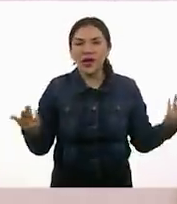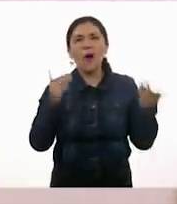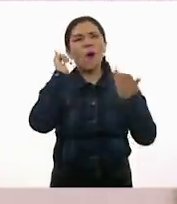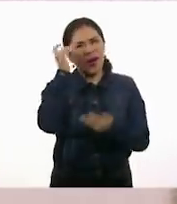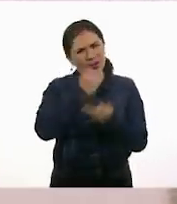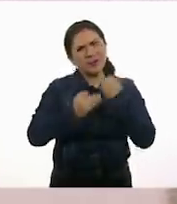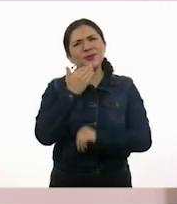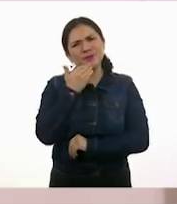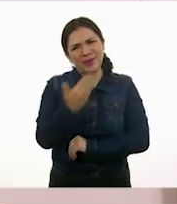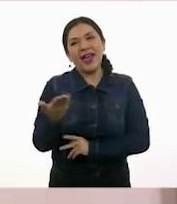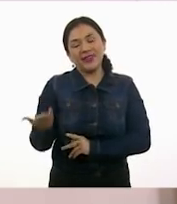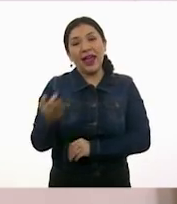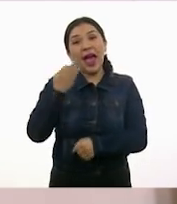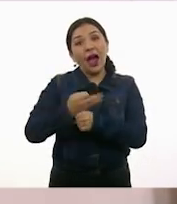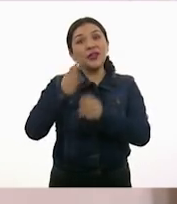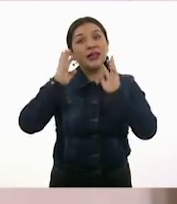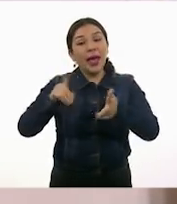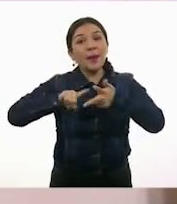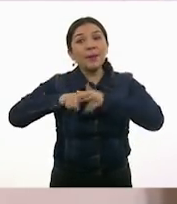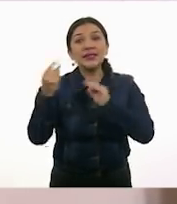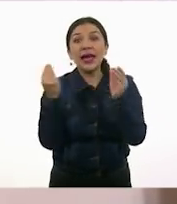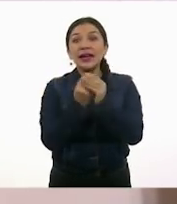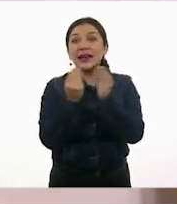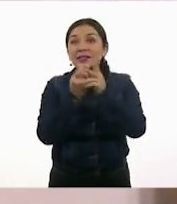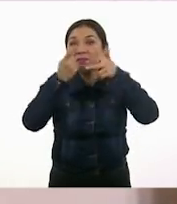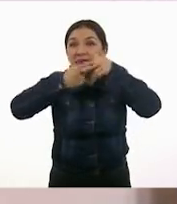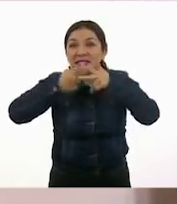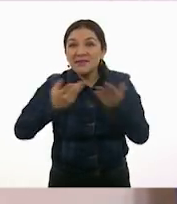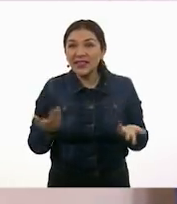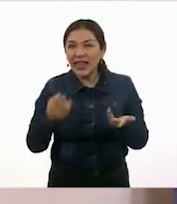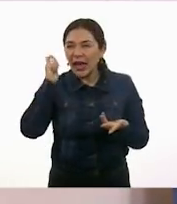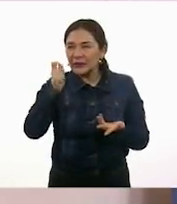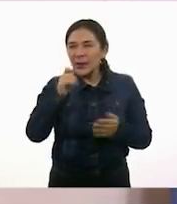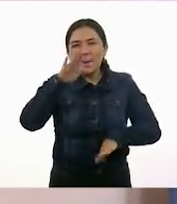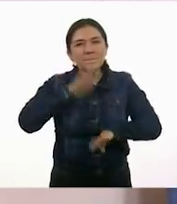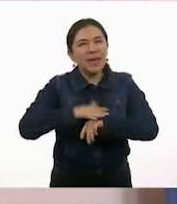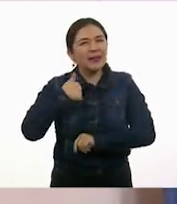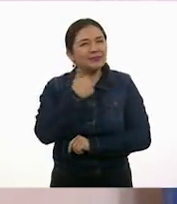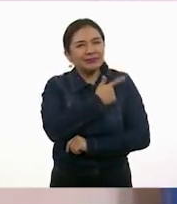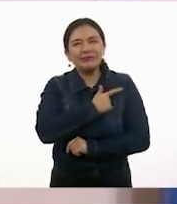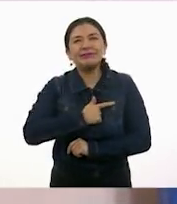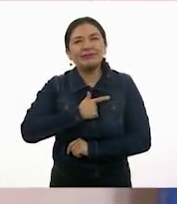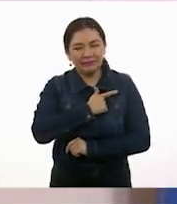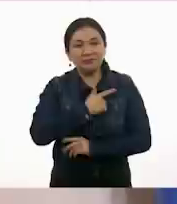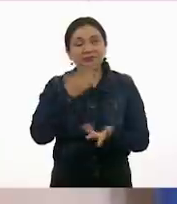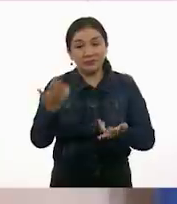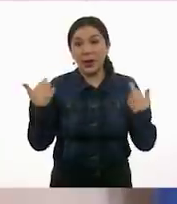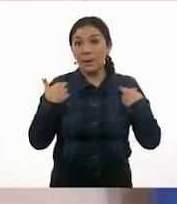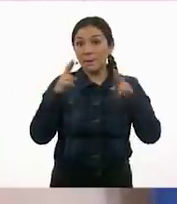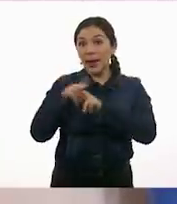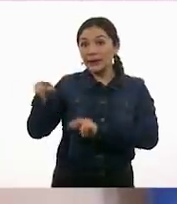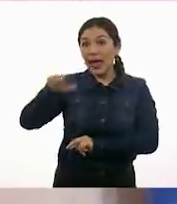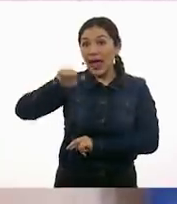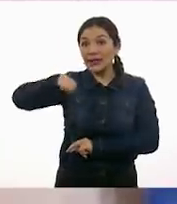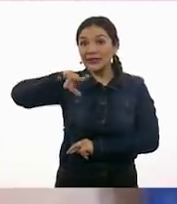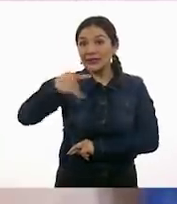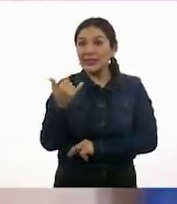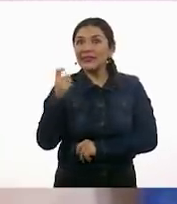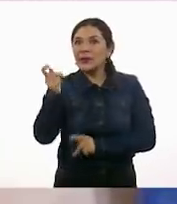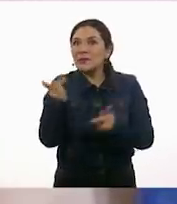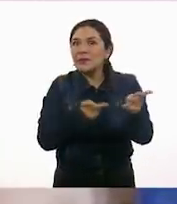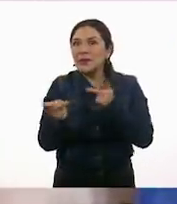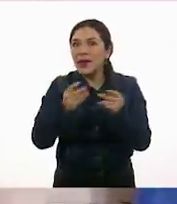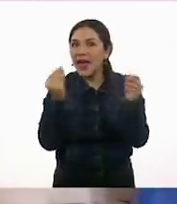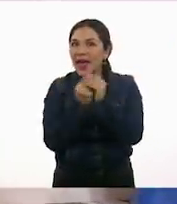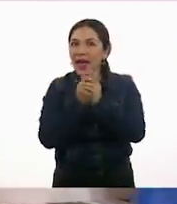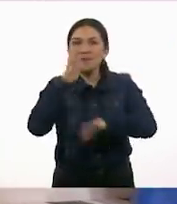muy bien. Estamos a punto de comenzar nuestra clase de matemáticas, una de las que más nos gusta. Y la maestra Angie nos tiene preparada una clase